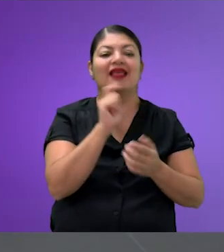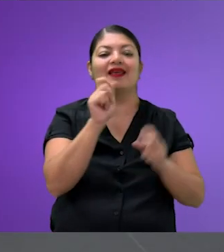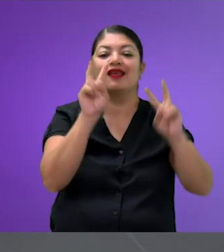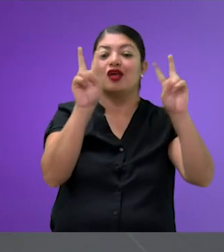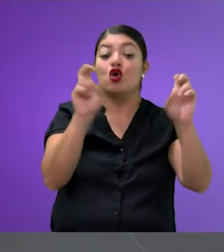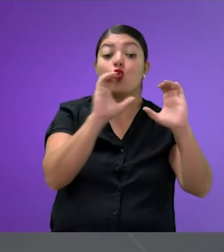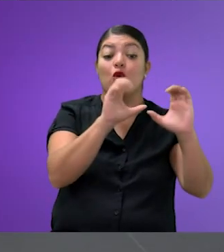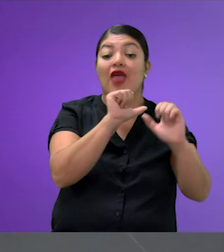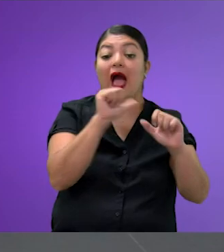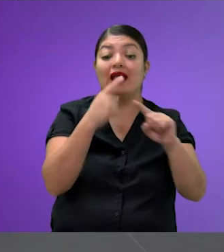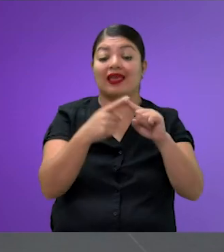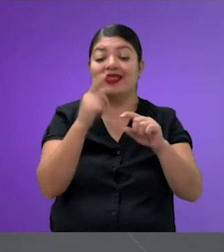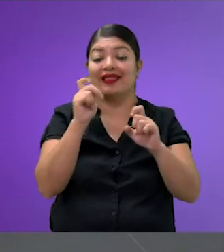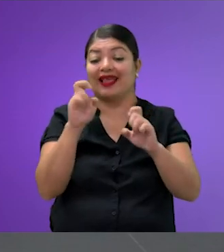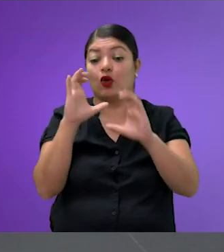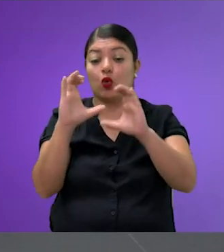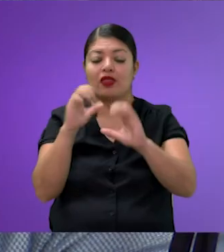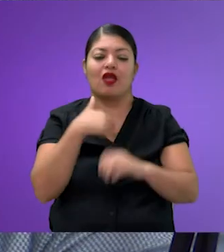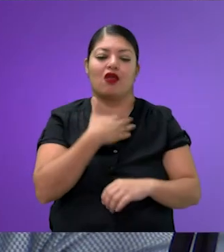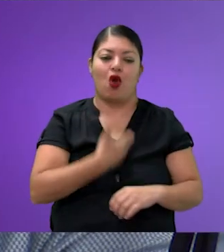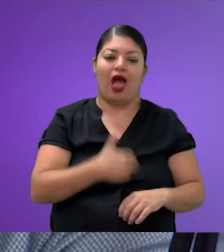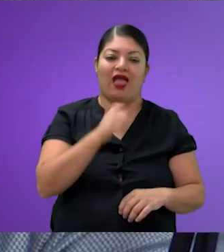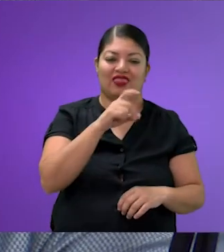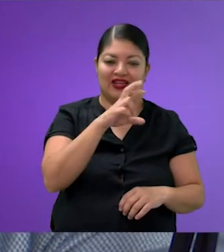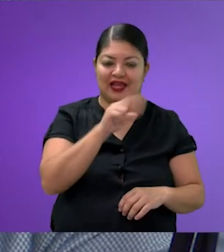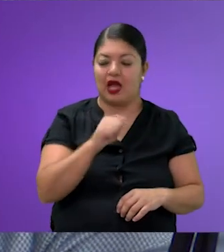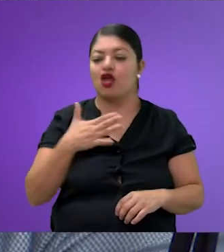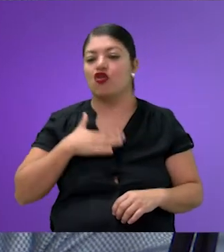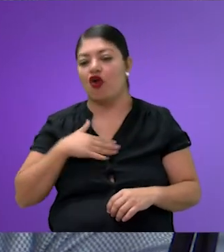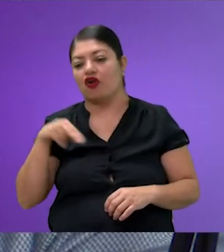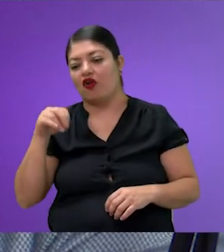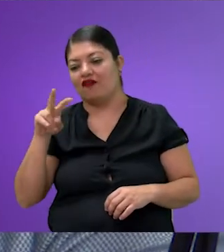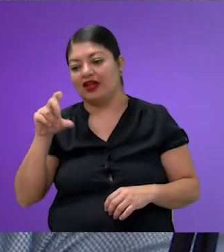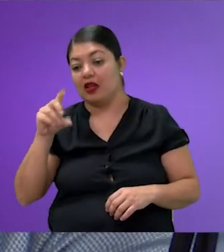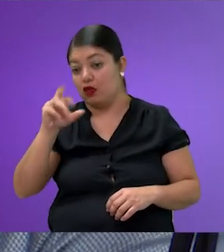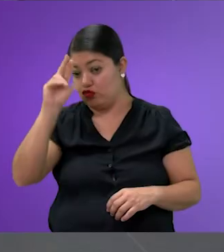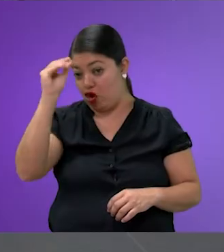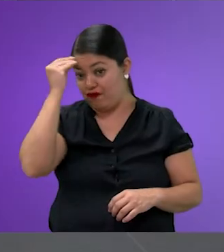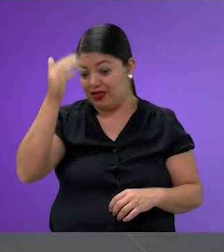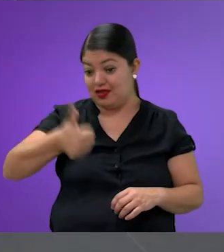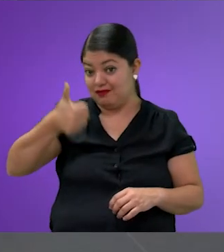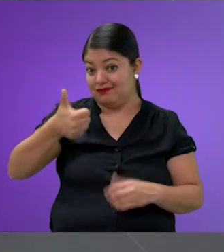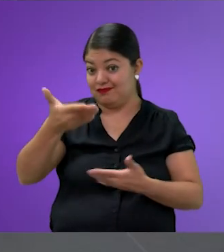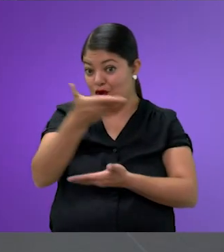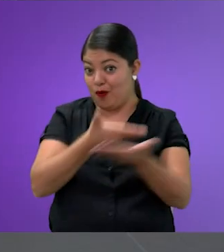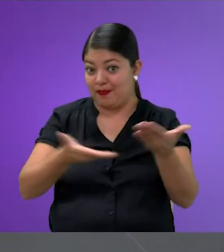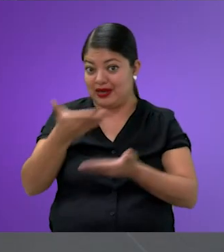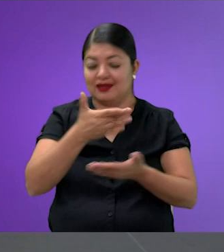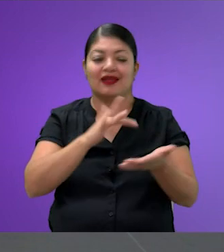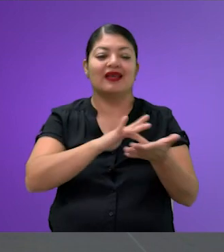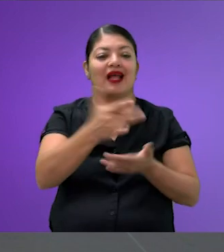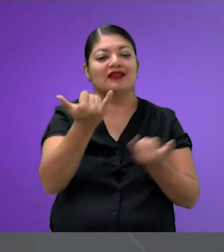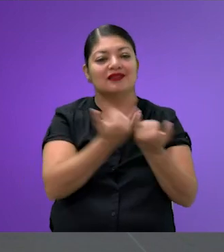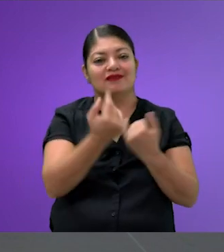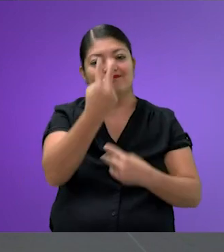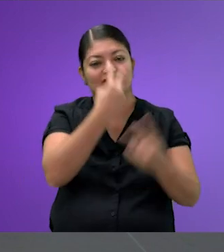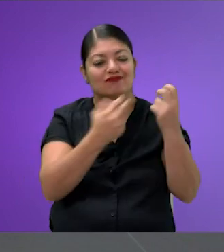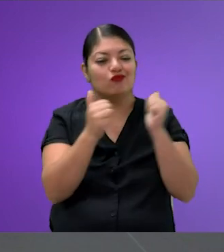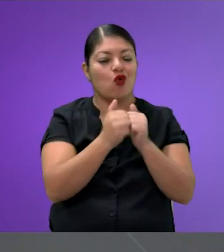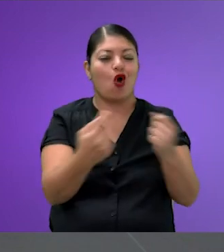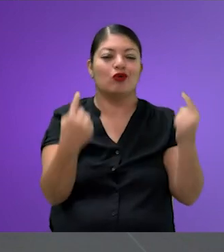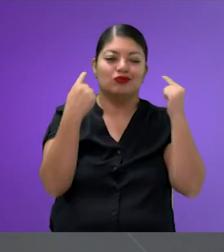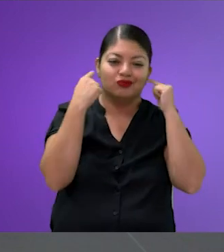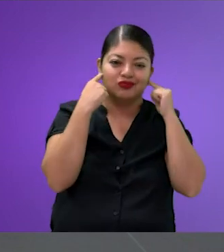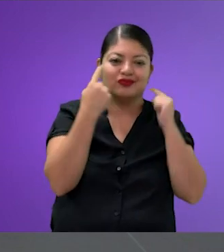te cuida. Yo soy Andrea Gutiérrez. Y yo soy Novelo. No se olviden de darle like y compartir. Gracias a quienes nos acompañaron a través de sus oídos por